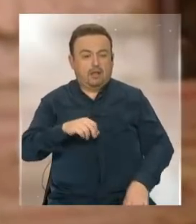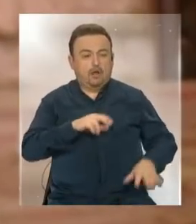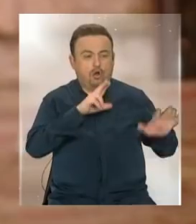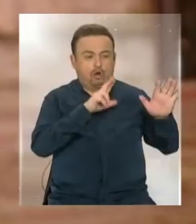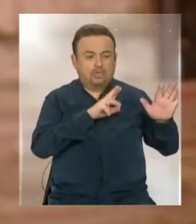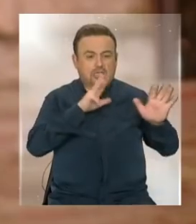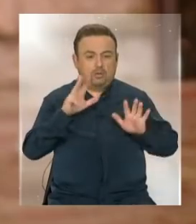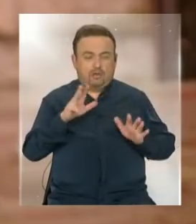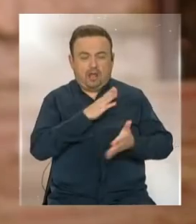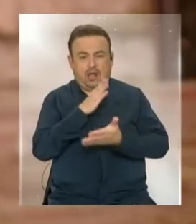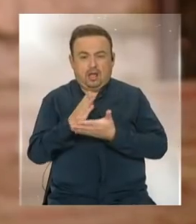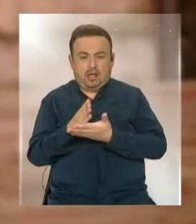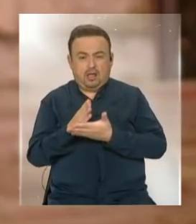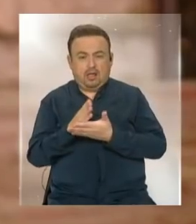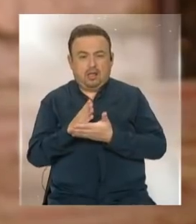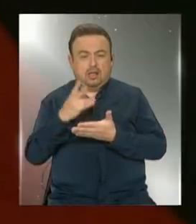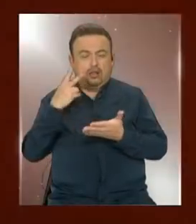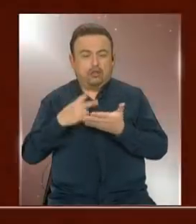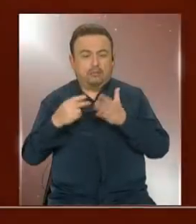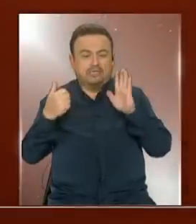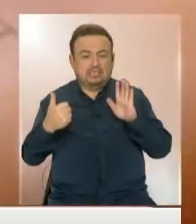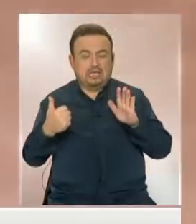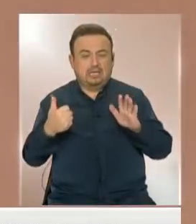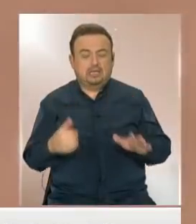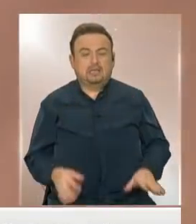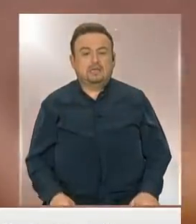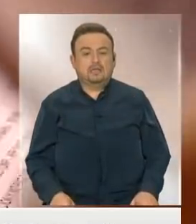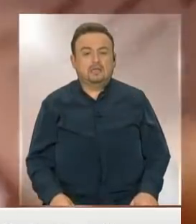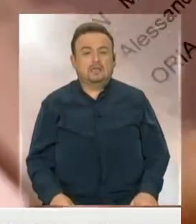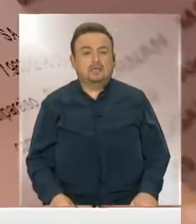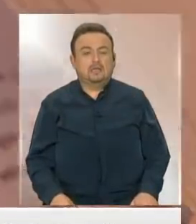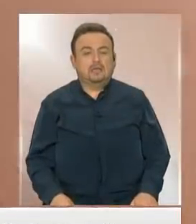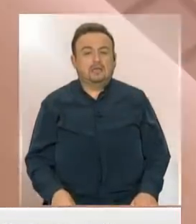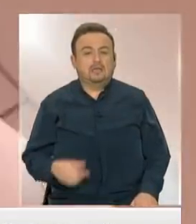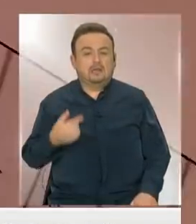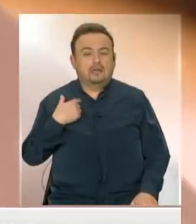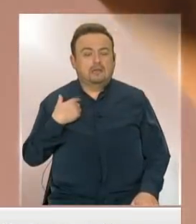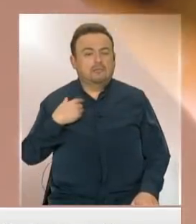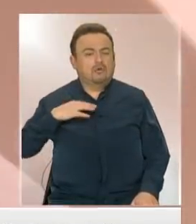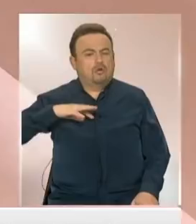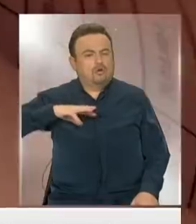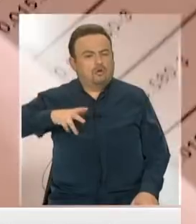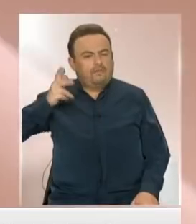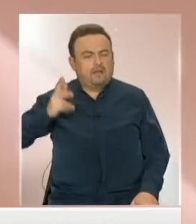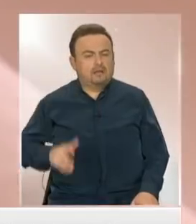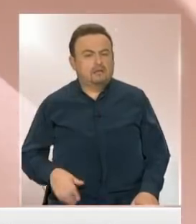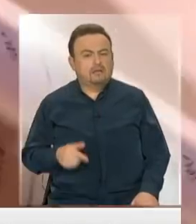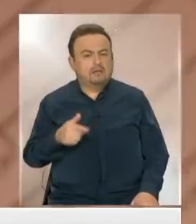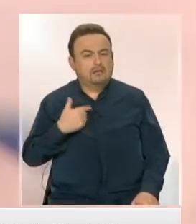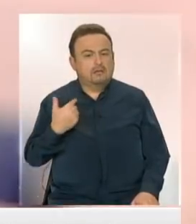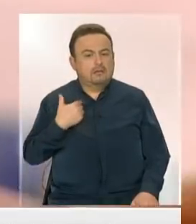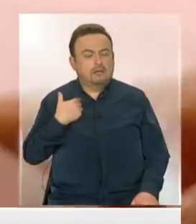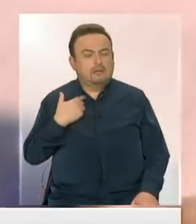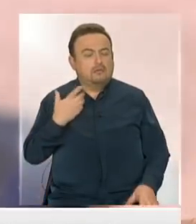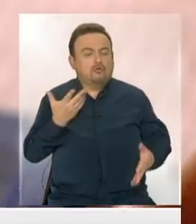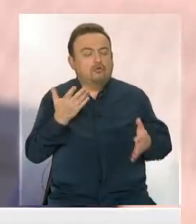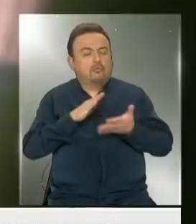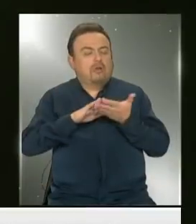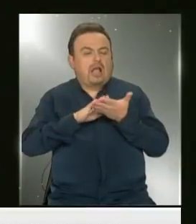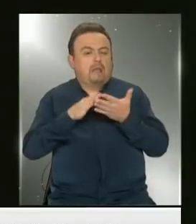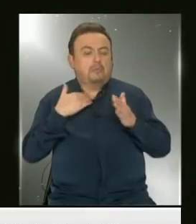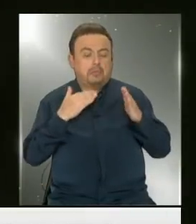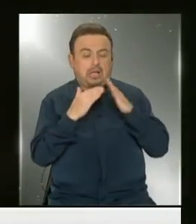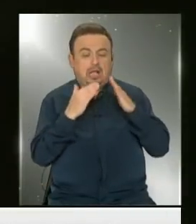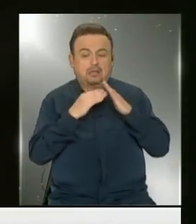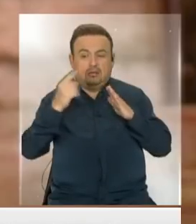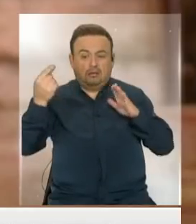89 hasta... 2006. Yo me encuentro, por ejemplo, que a mí me robaron. Es como que se me hizo metido a mi casa y me dicen robado todo